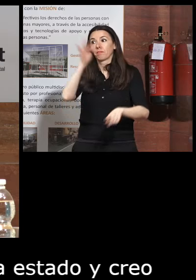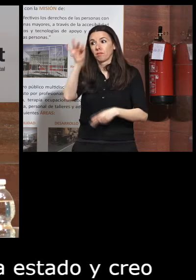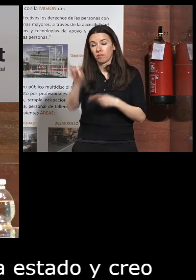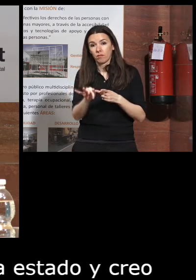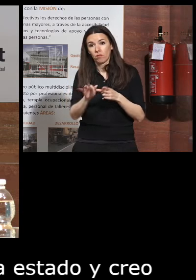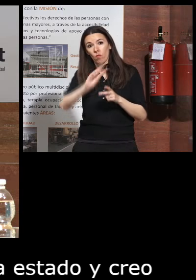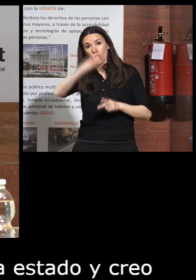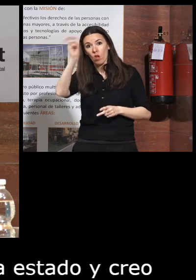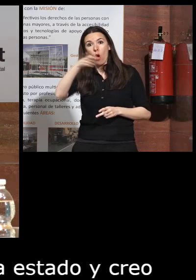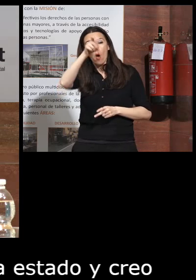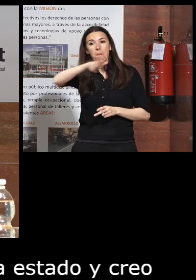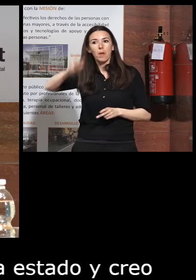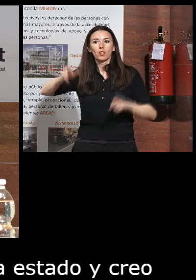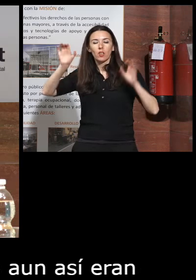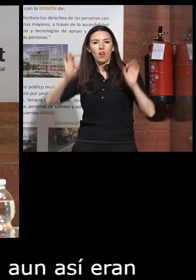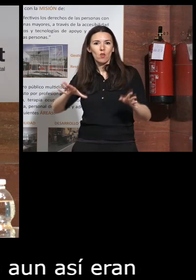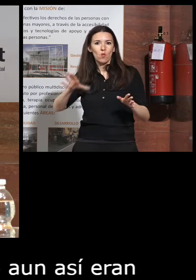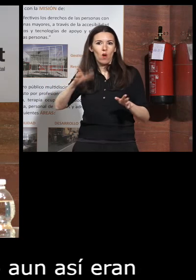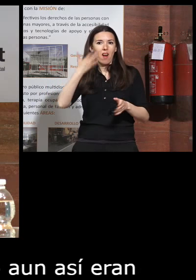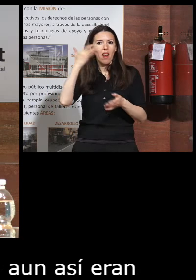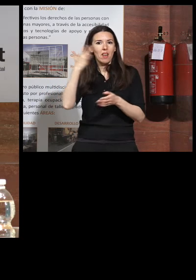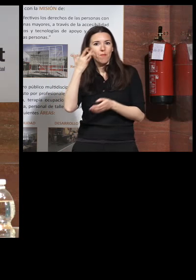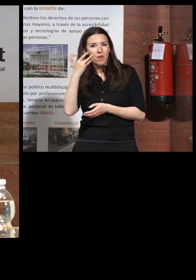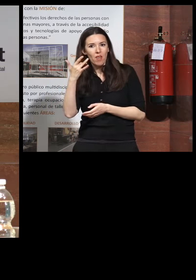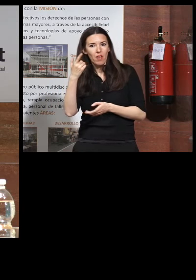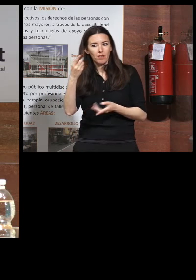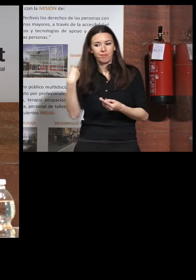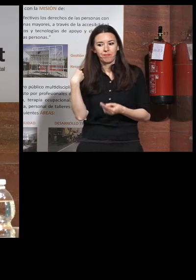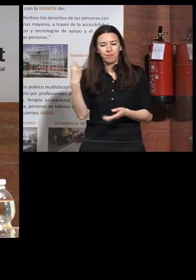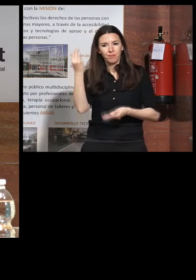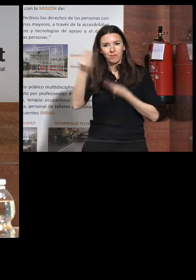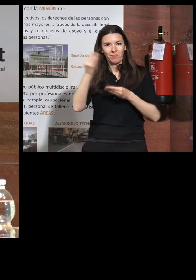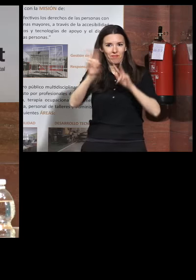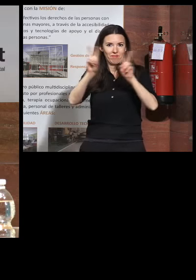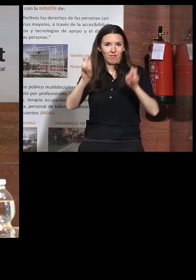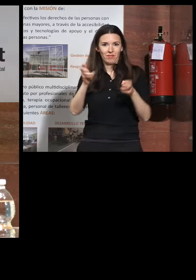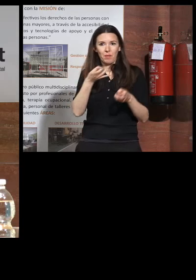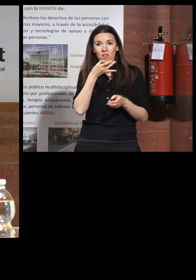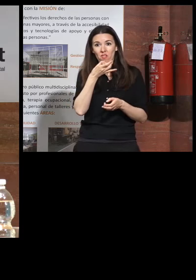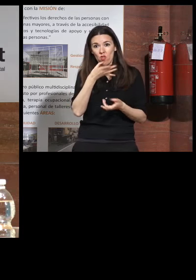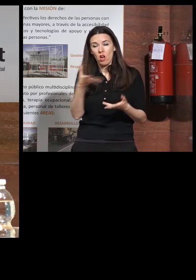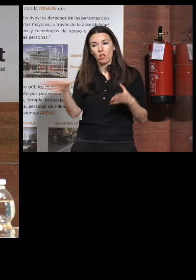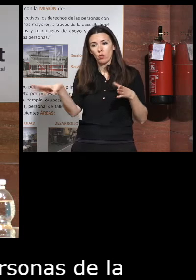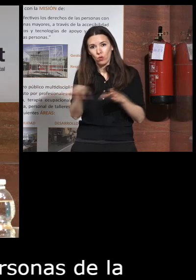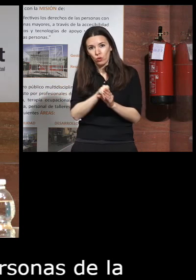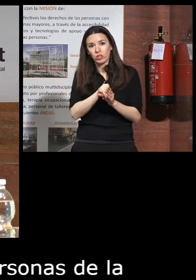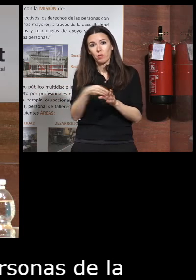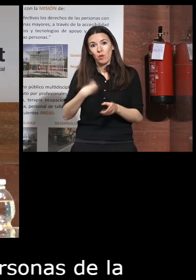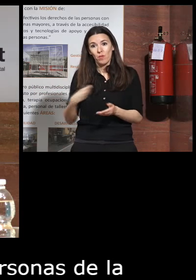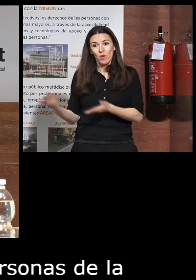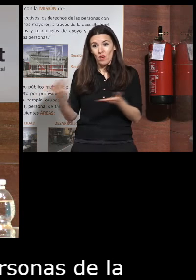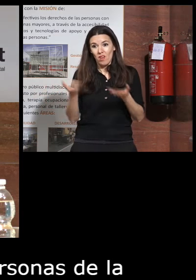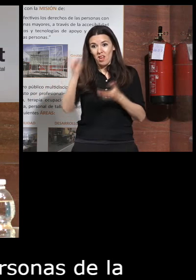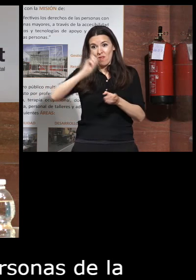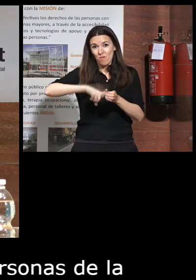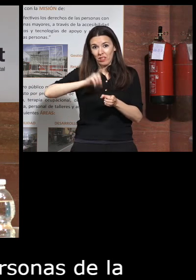luego otras personas como las personas de la limpieza que me hicieron recapacitar sobre este diccionario inclusivo que os invitaba a